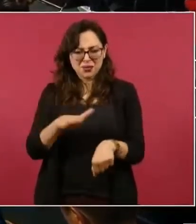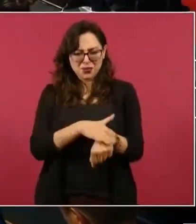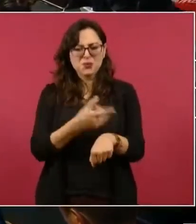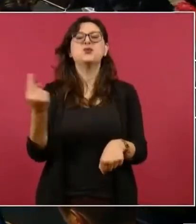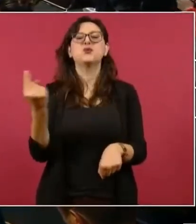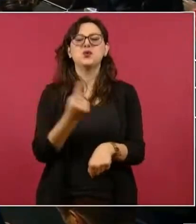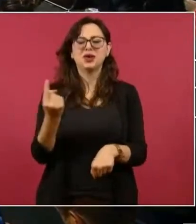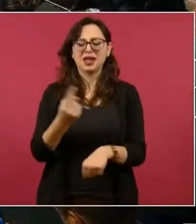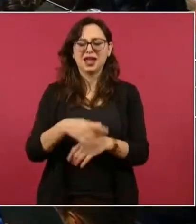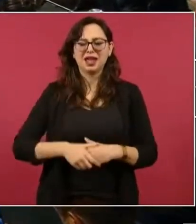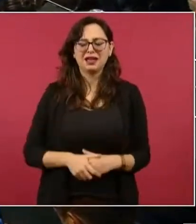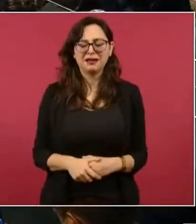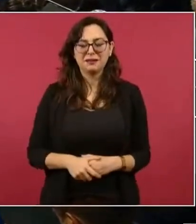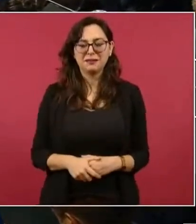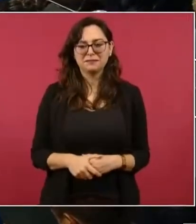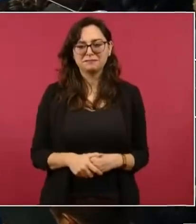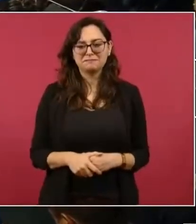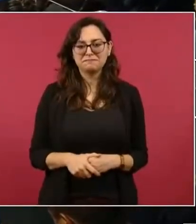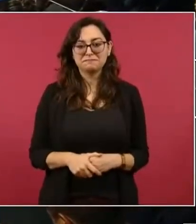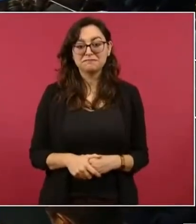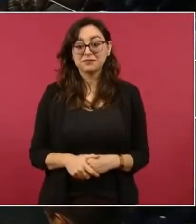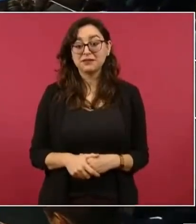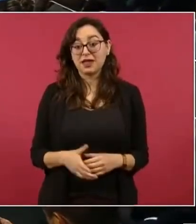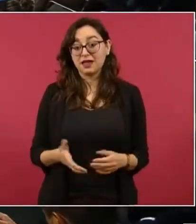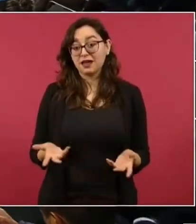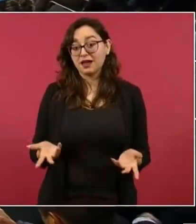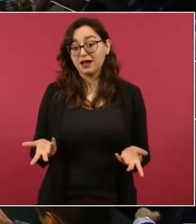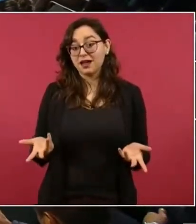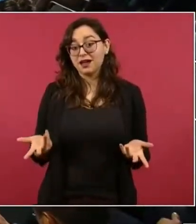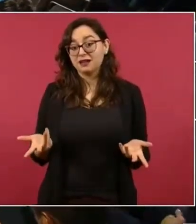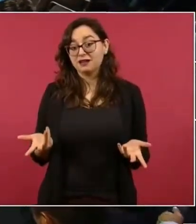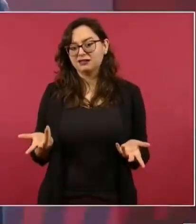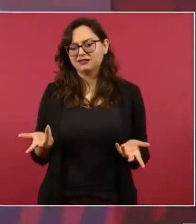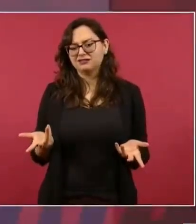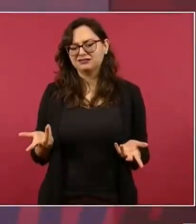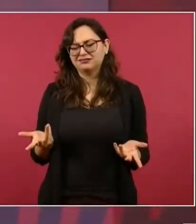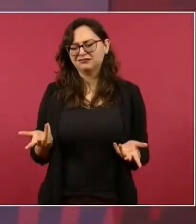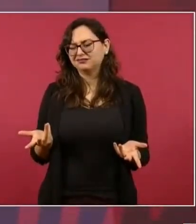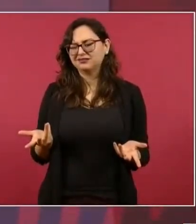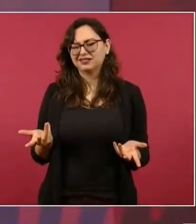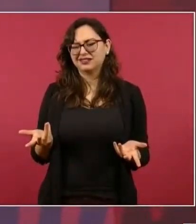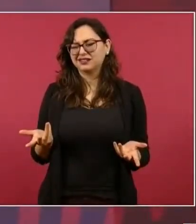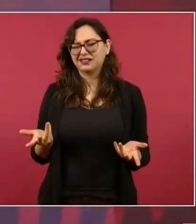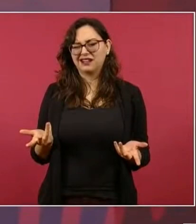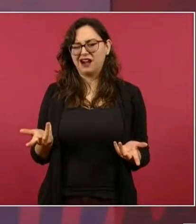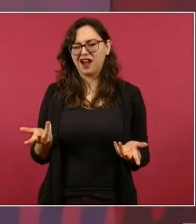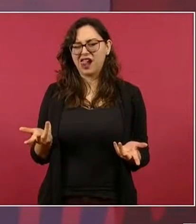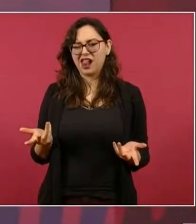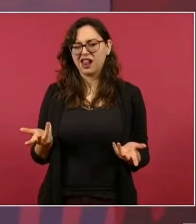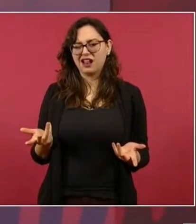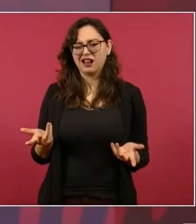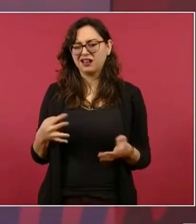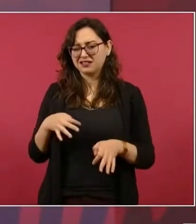actúan de esa manera? Ah, porque no les importaba extraer petróleo.